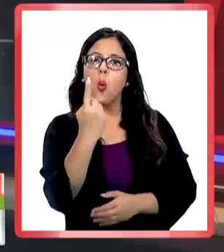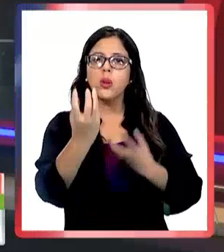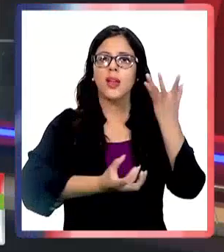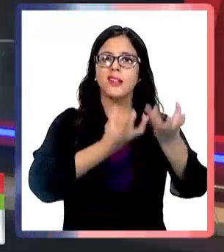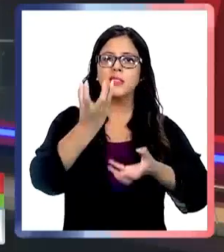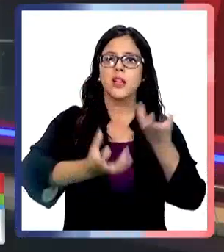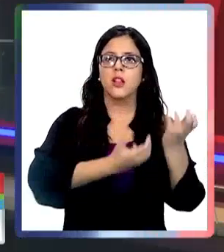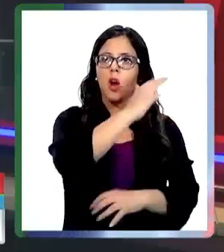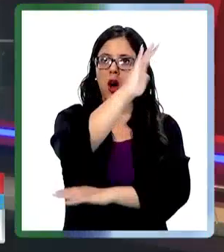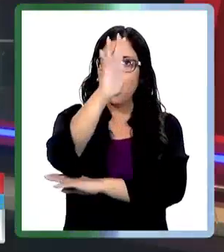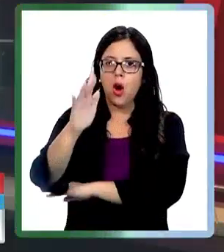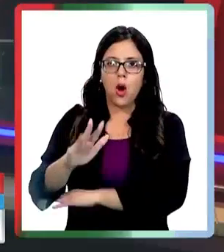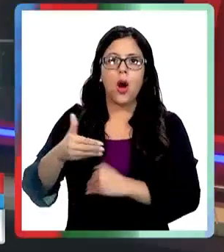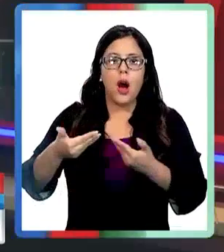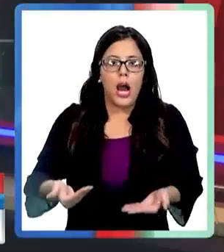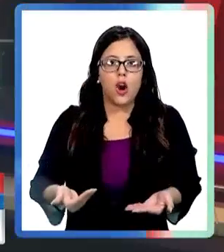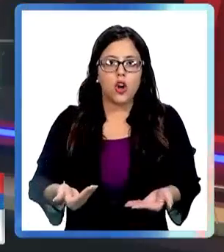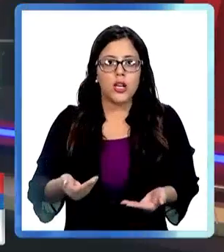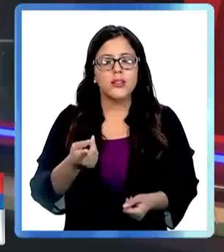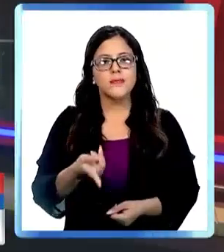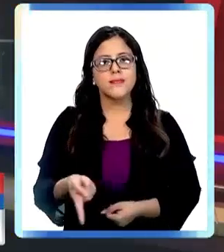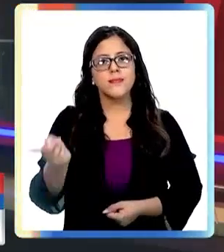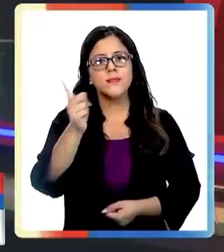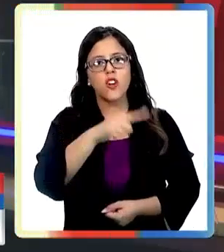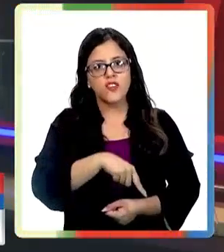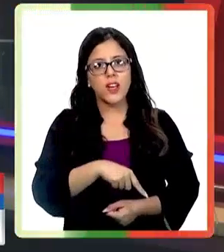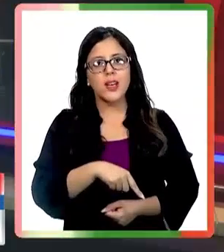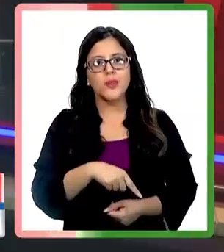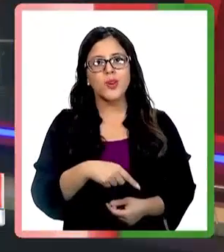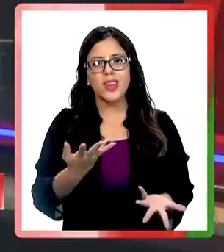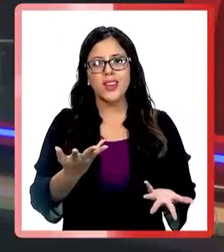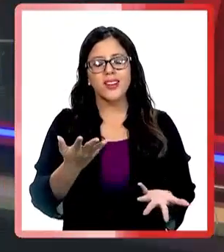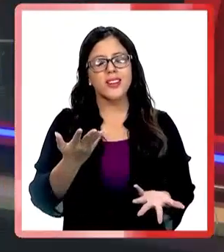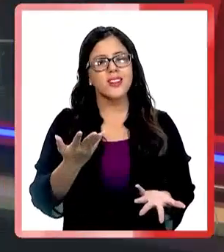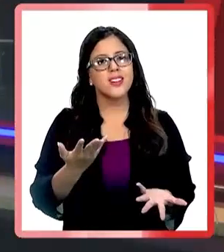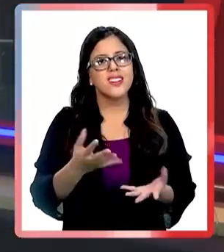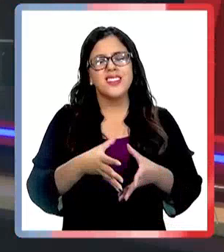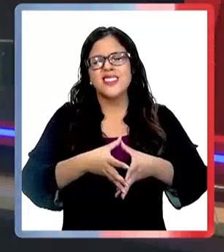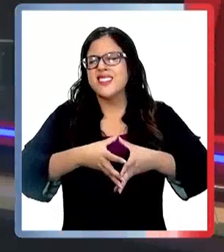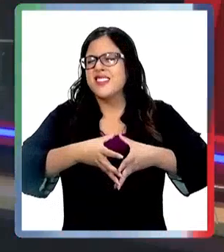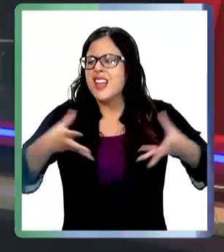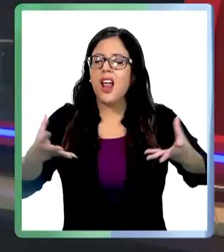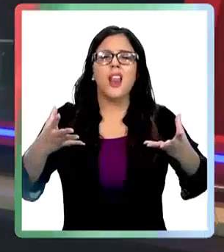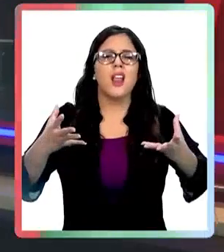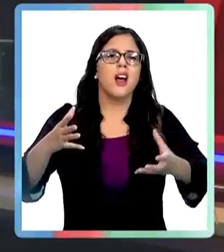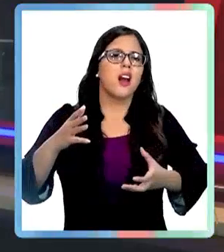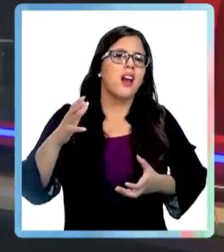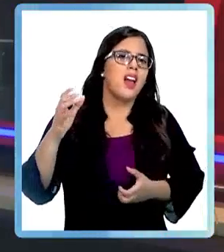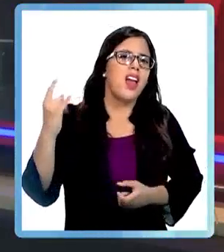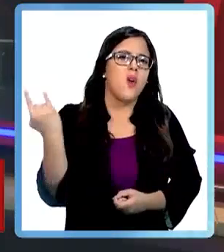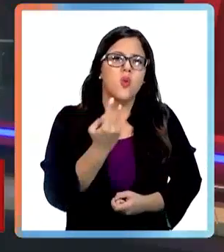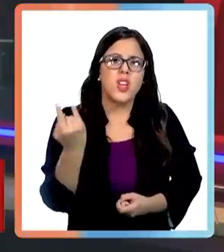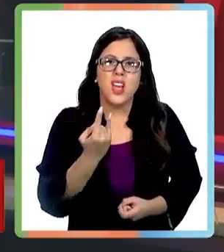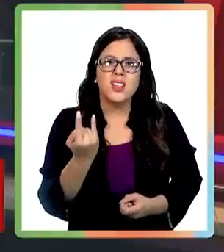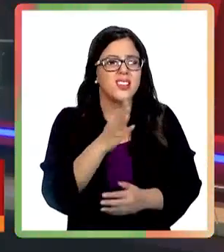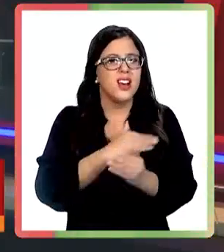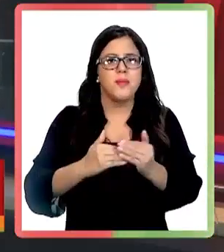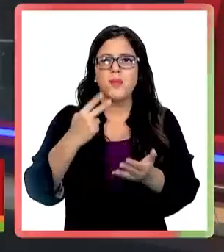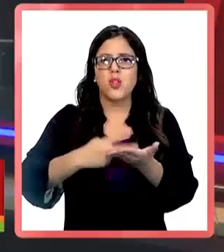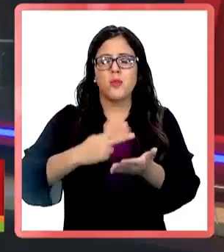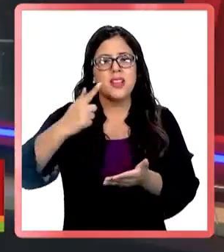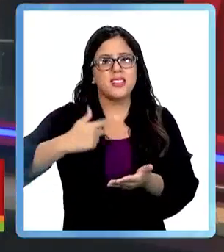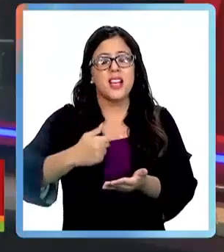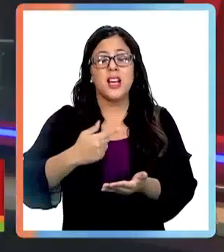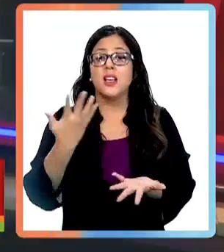En país hay 301 incendios forestales activos. Volvemos a vivir una mega emergencia, como ocurrió el año 2017.